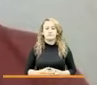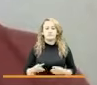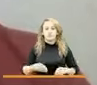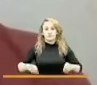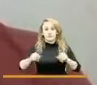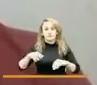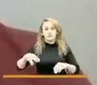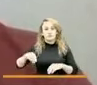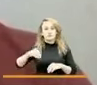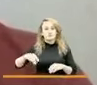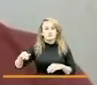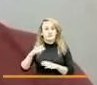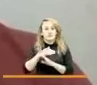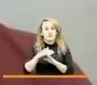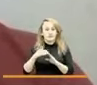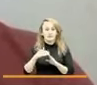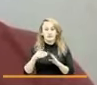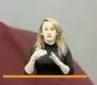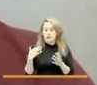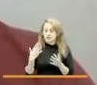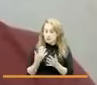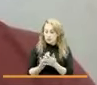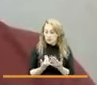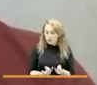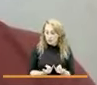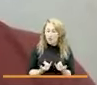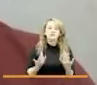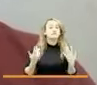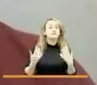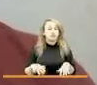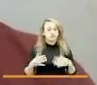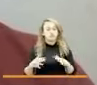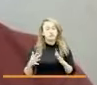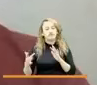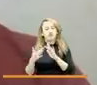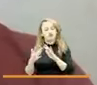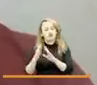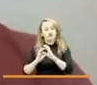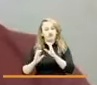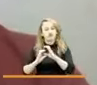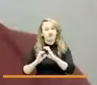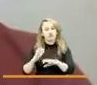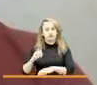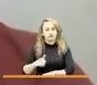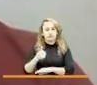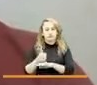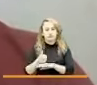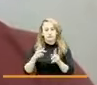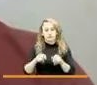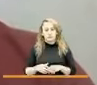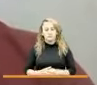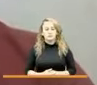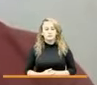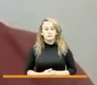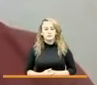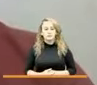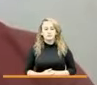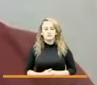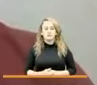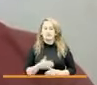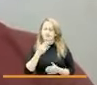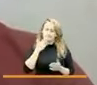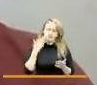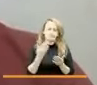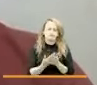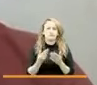Medio y de un tiempo acá pues hemos tenido ya comunicación más fluida con el director y que agradecemos de verdad